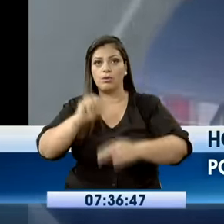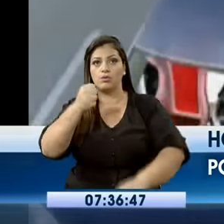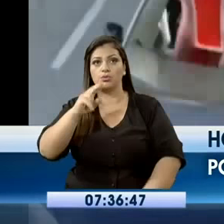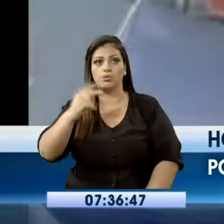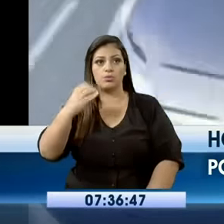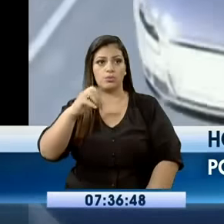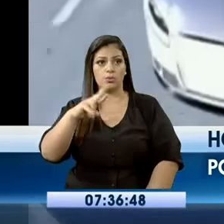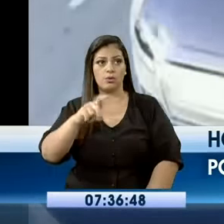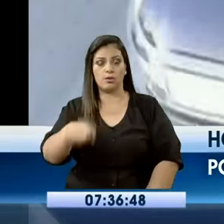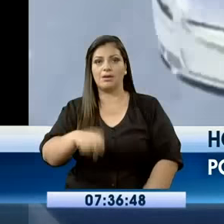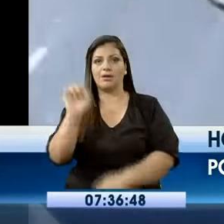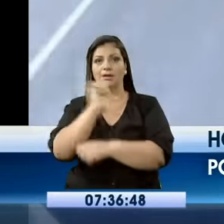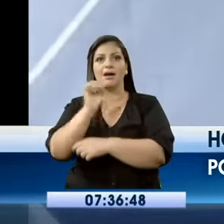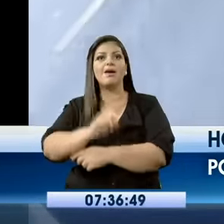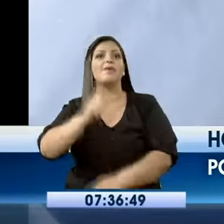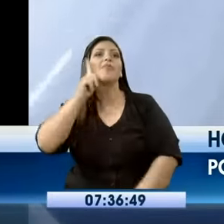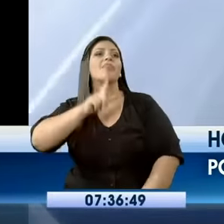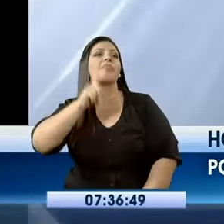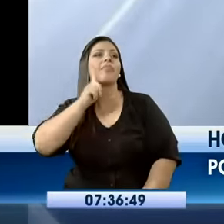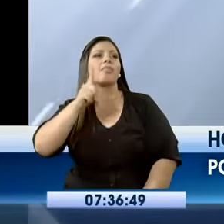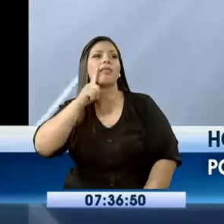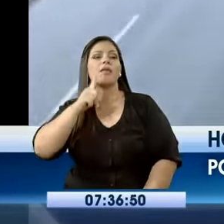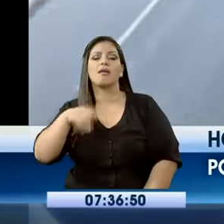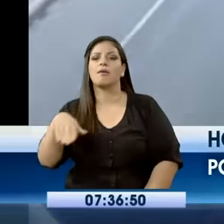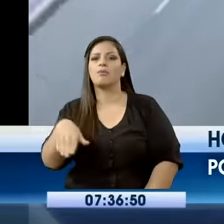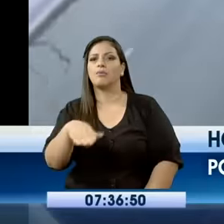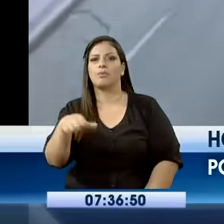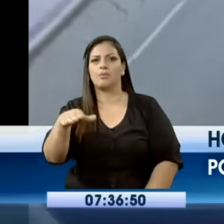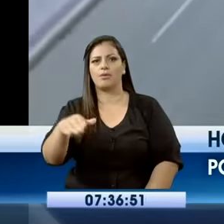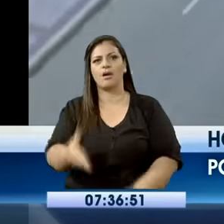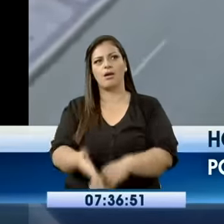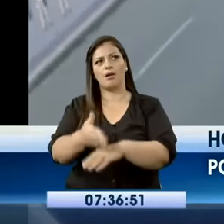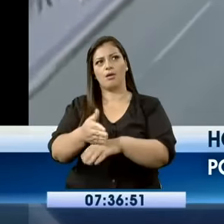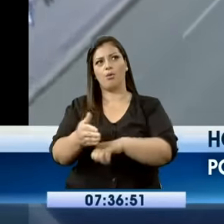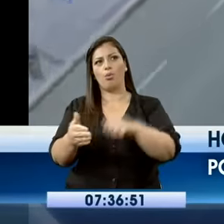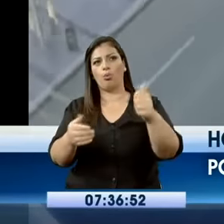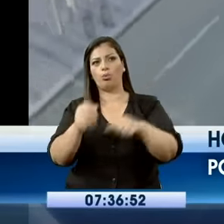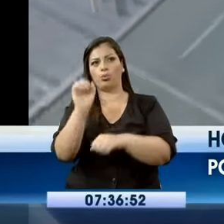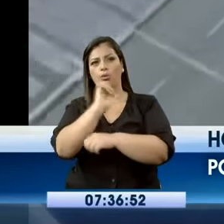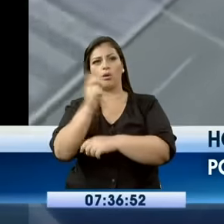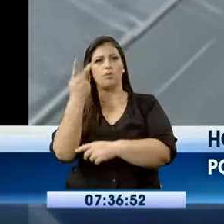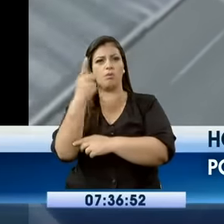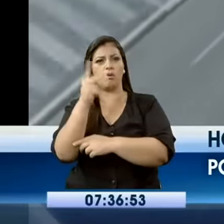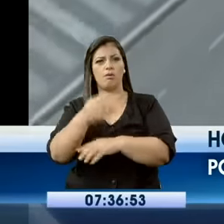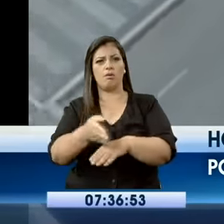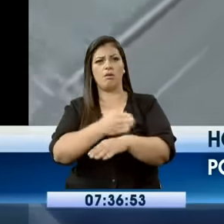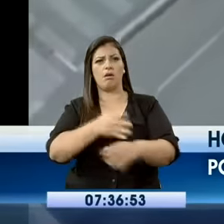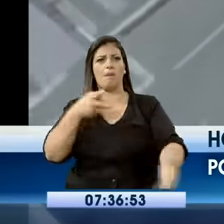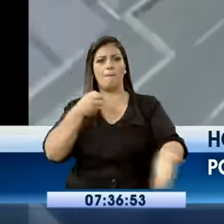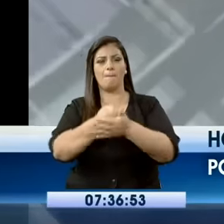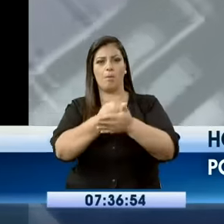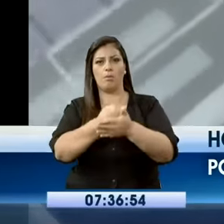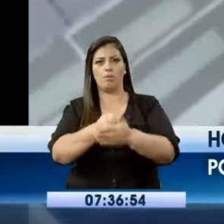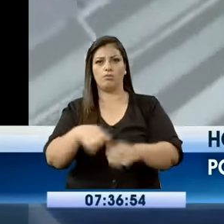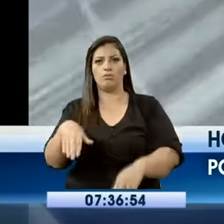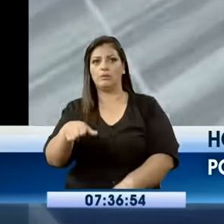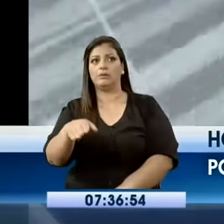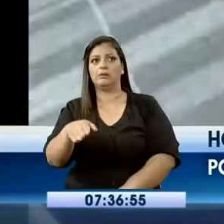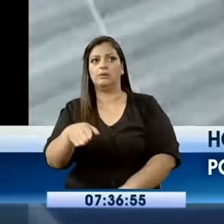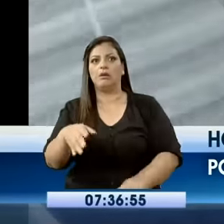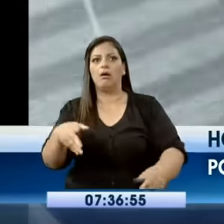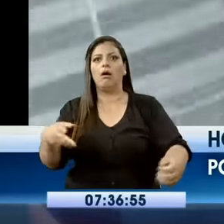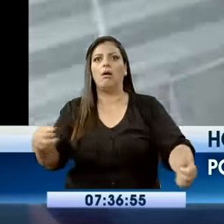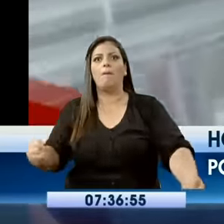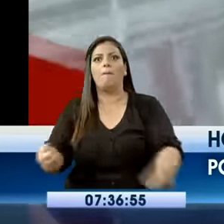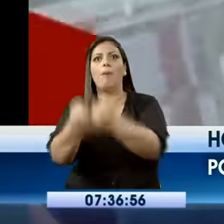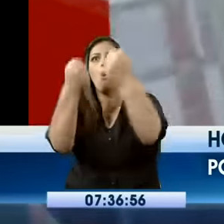abordado por otro plateado con el que había tenido un accidente cuadras atrás. Sin embargo, el conductor del carro negro decide huir y se